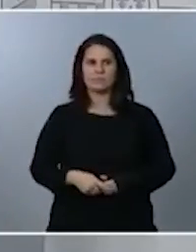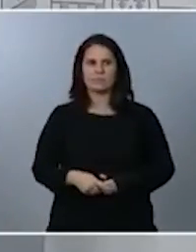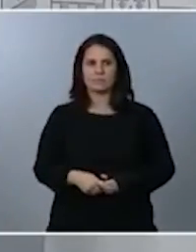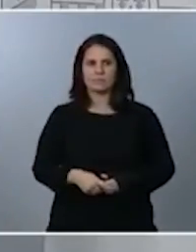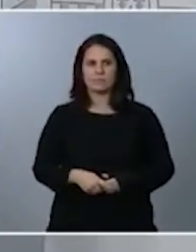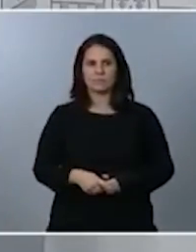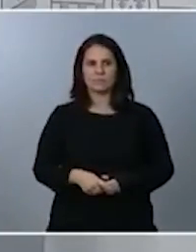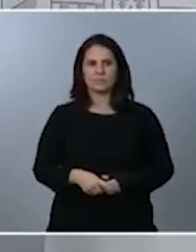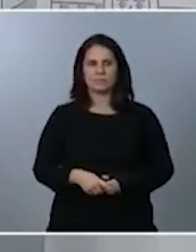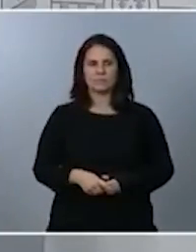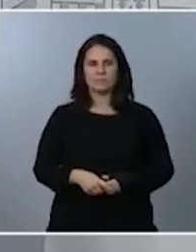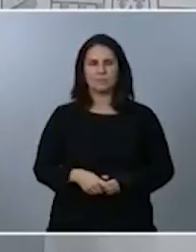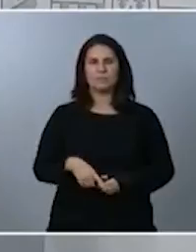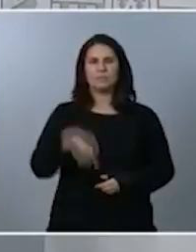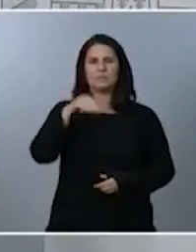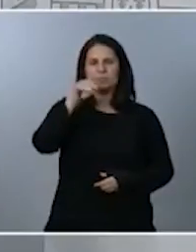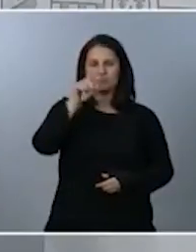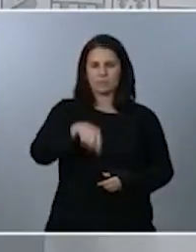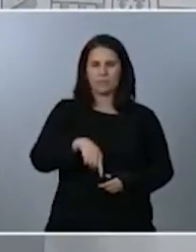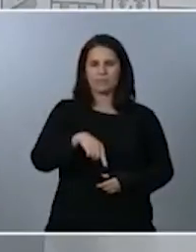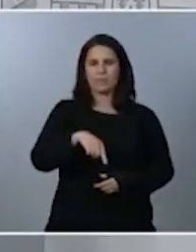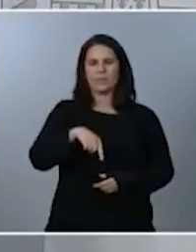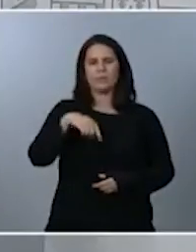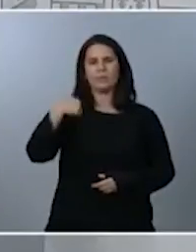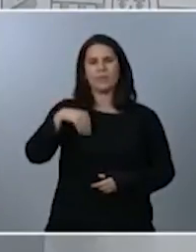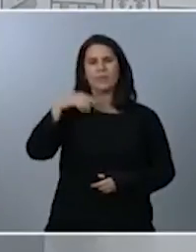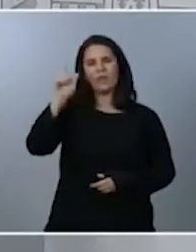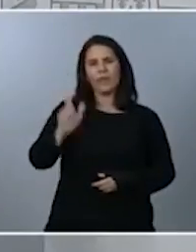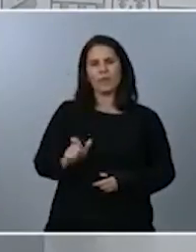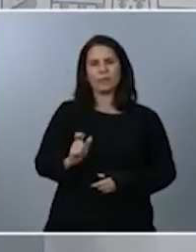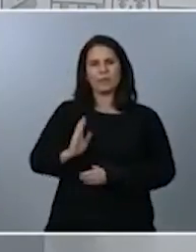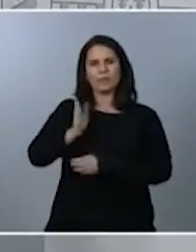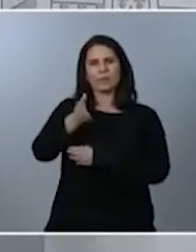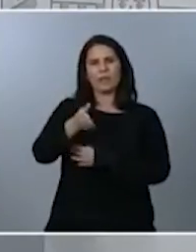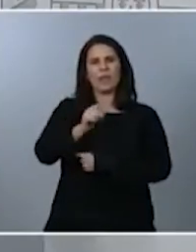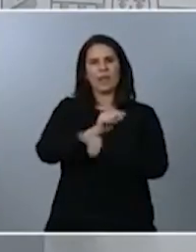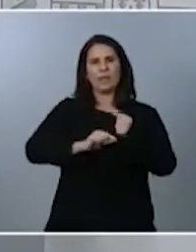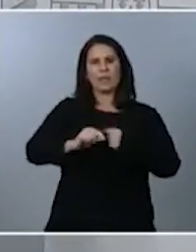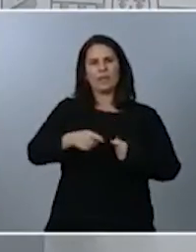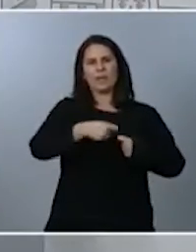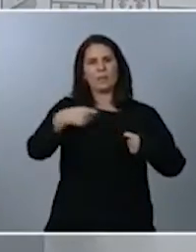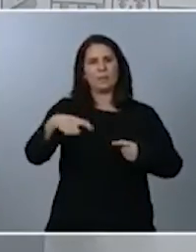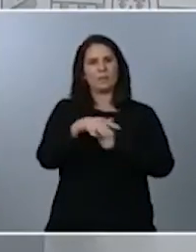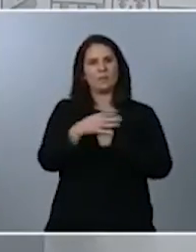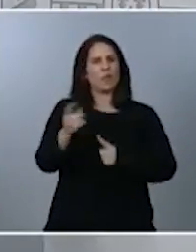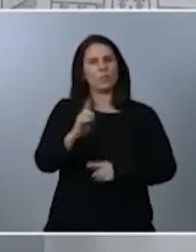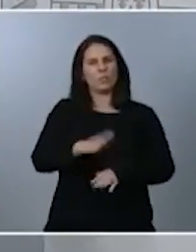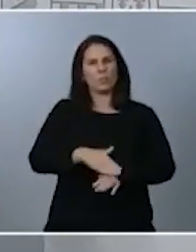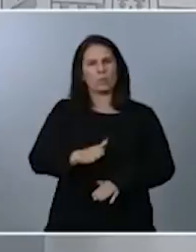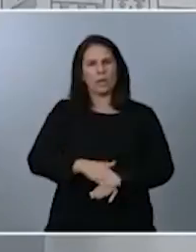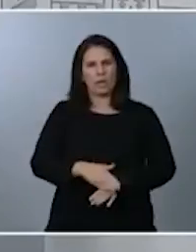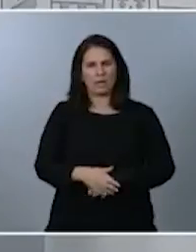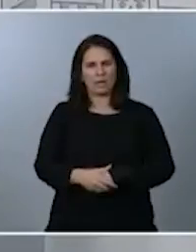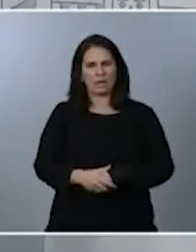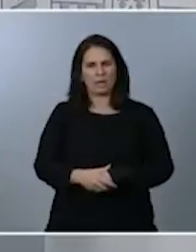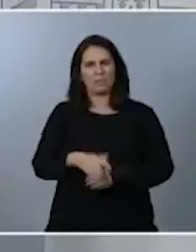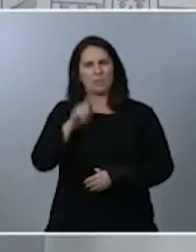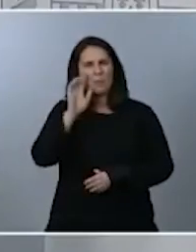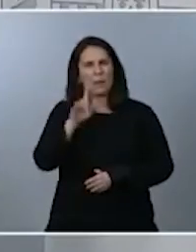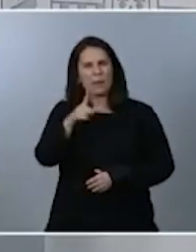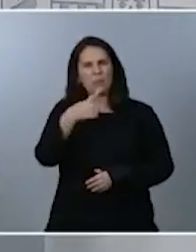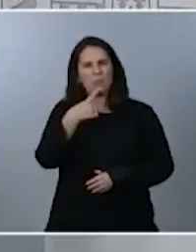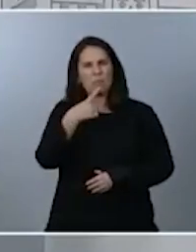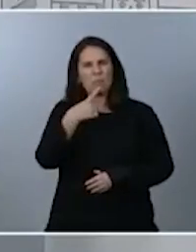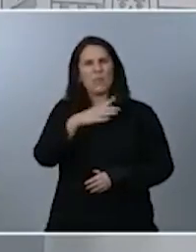por qué el presidente no va a defender en el debate esa prórroga del estado de alarma. Me ha parecido entenderle que es porque tenía